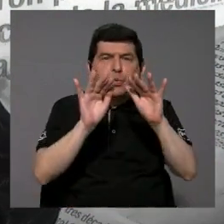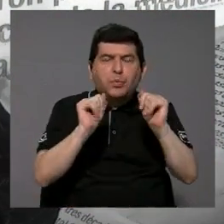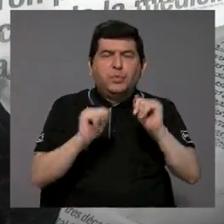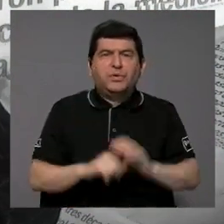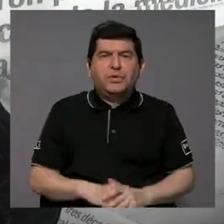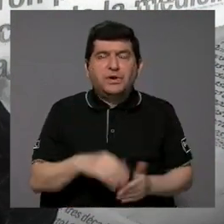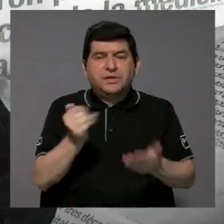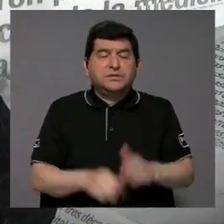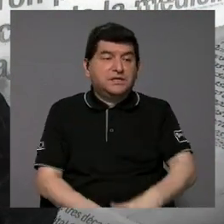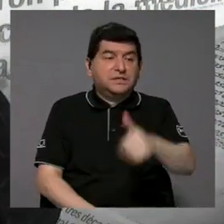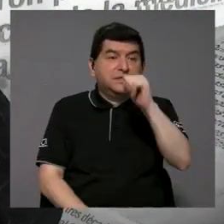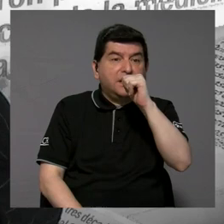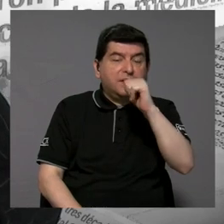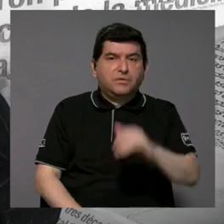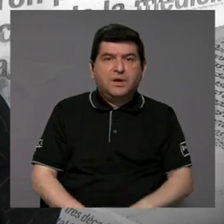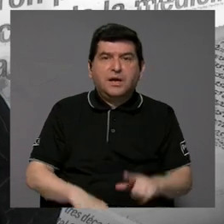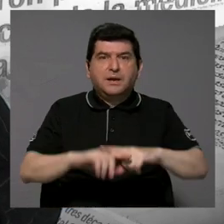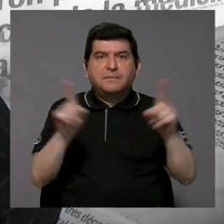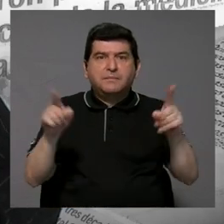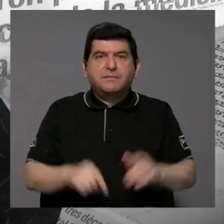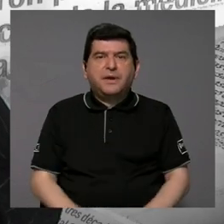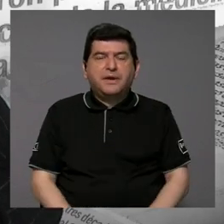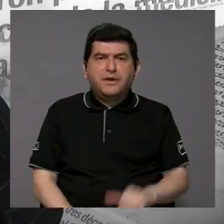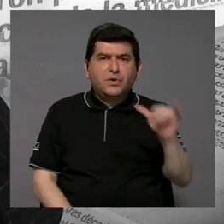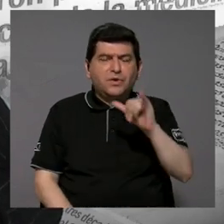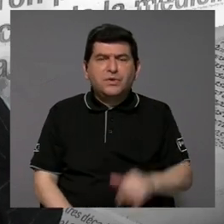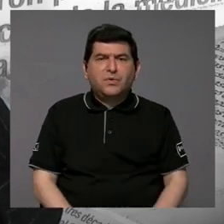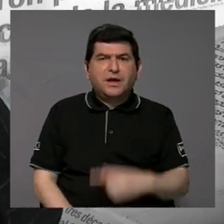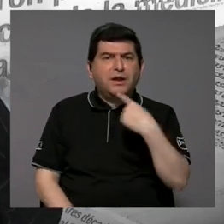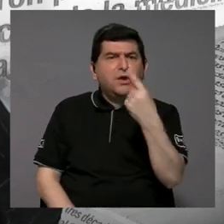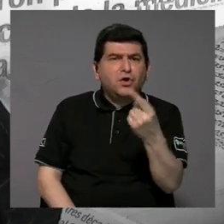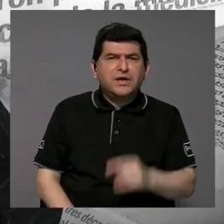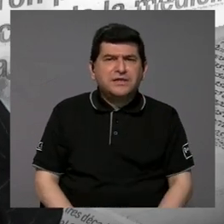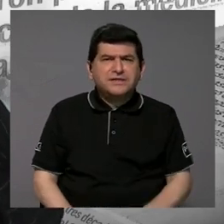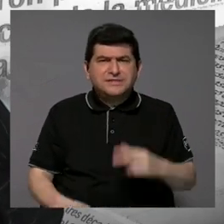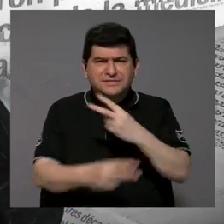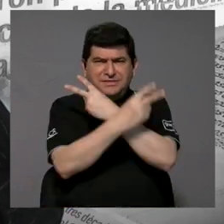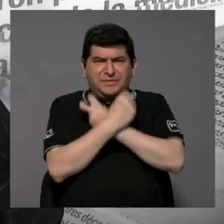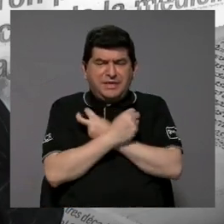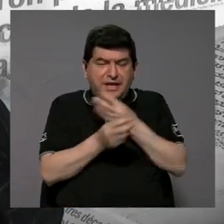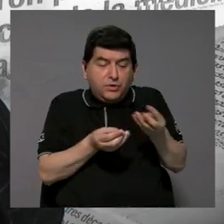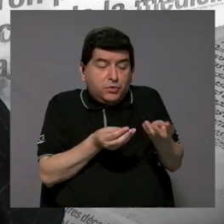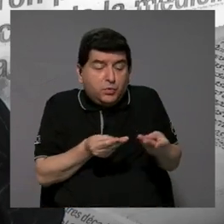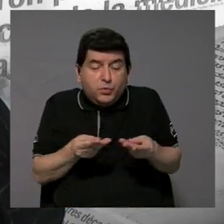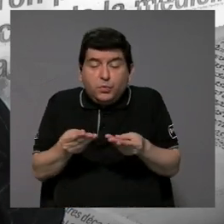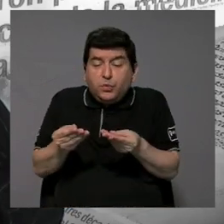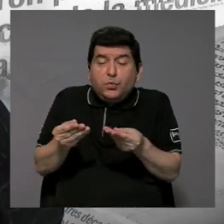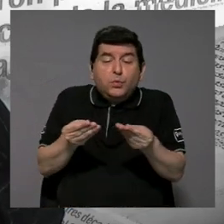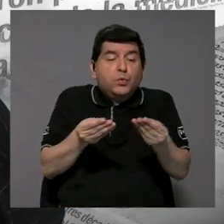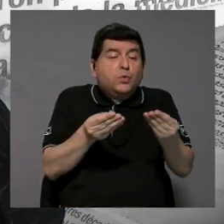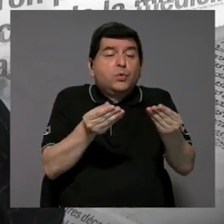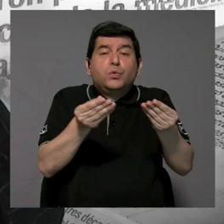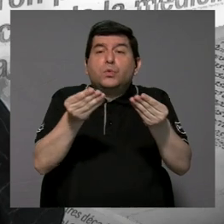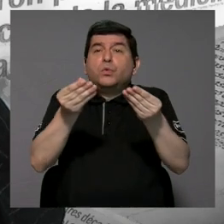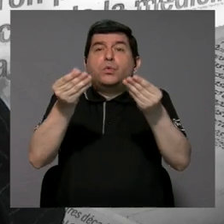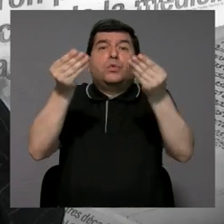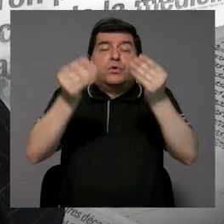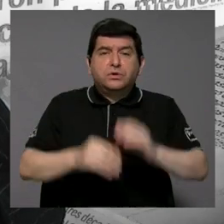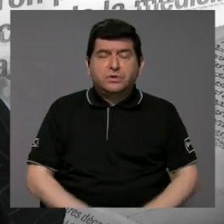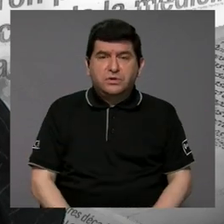en que llega el agua, pero es que también entonces se evapora lo que está diciendo el especialista y que hay